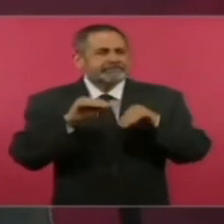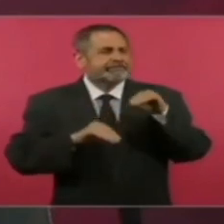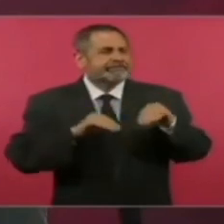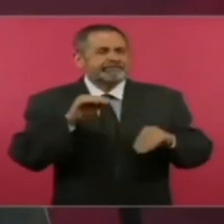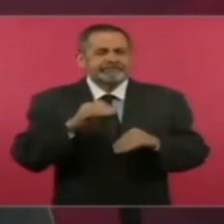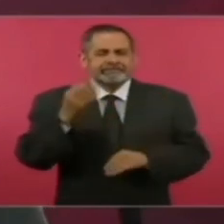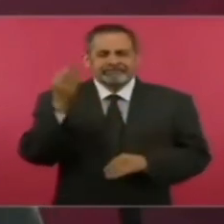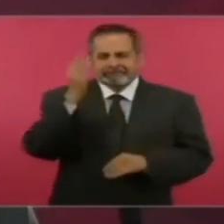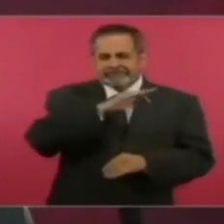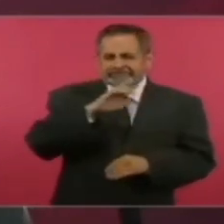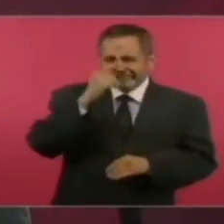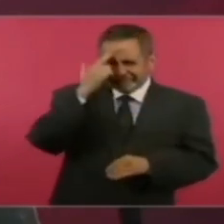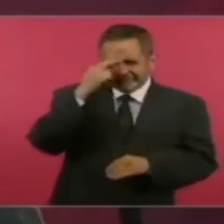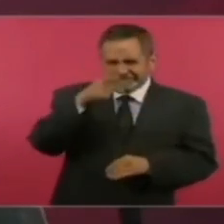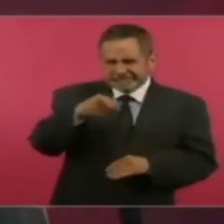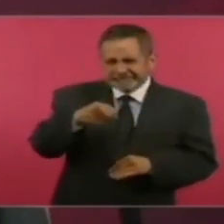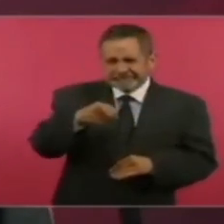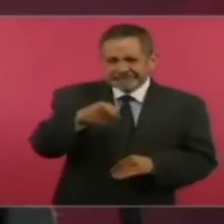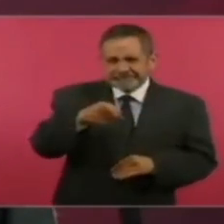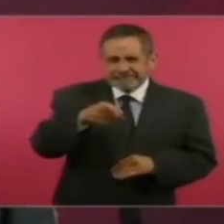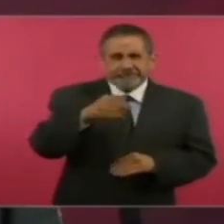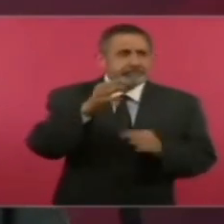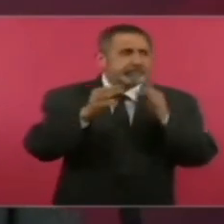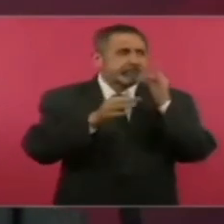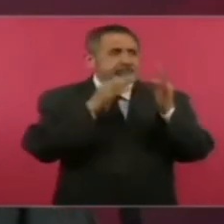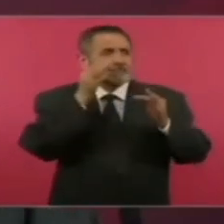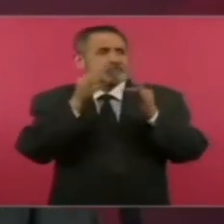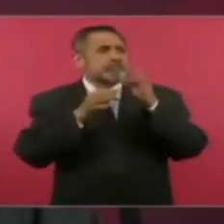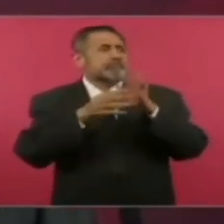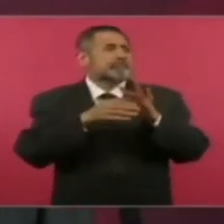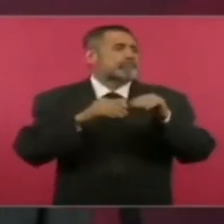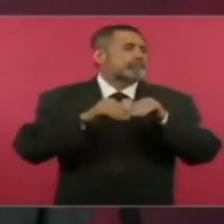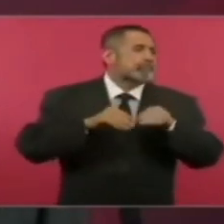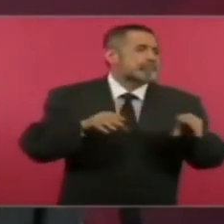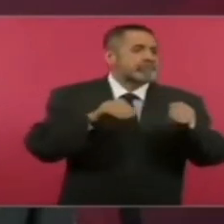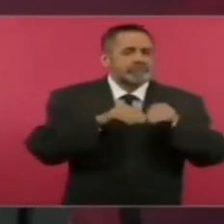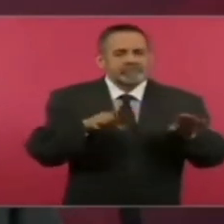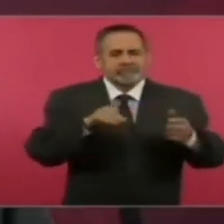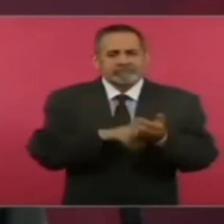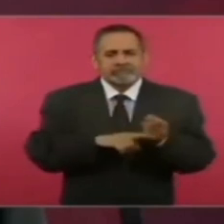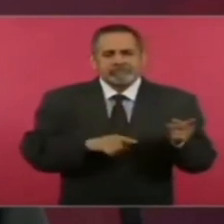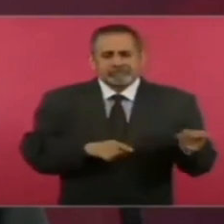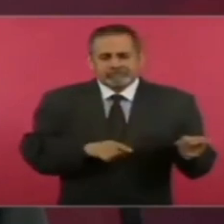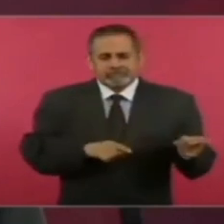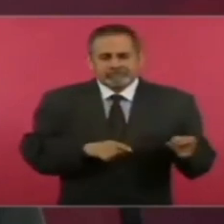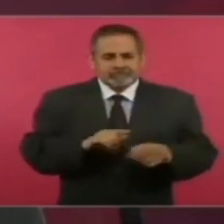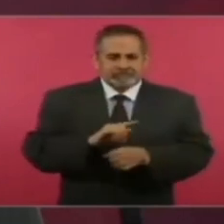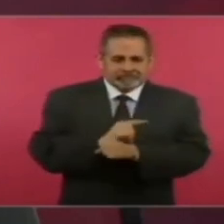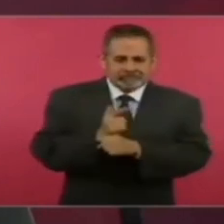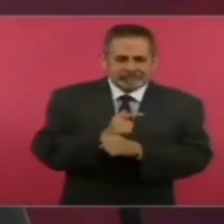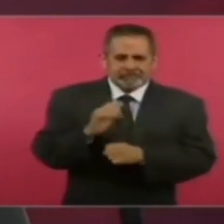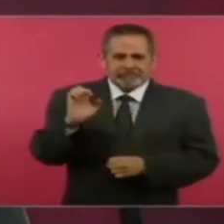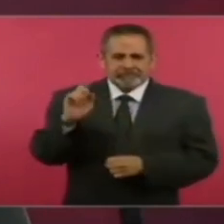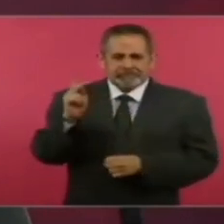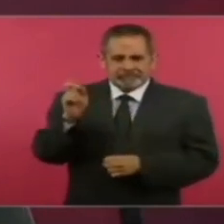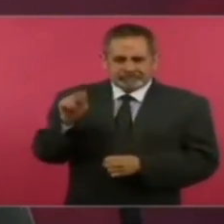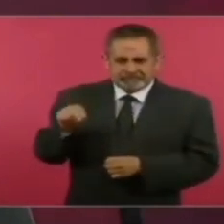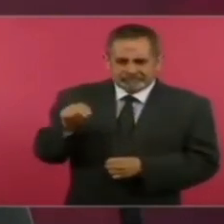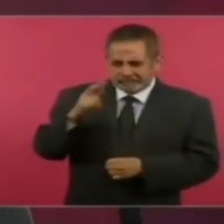cuando la campaña del licenciado Peña